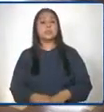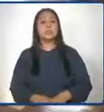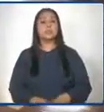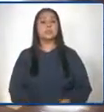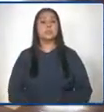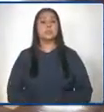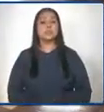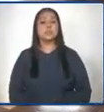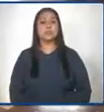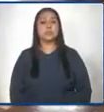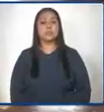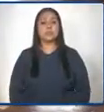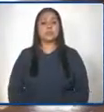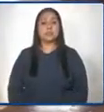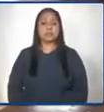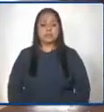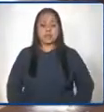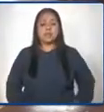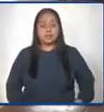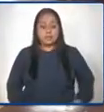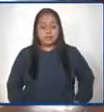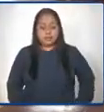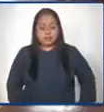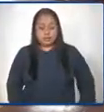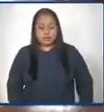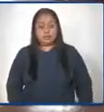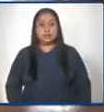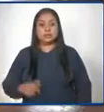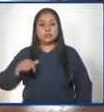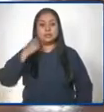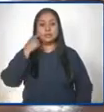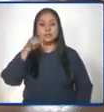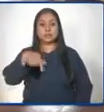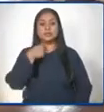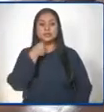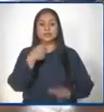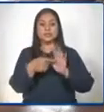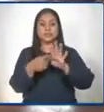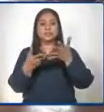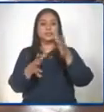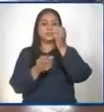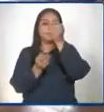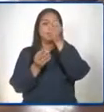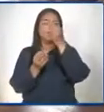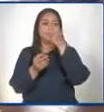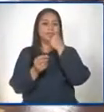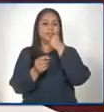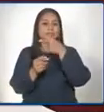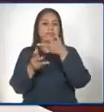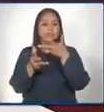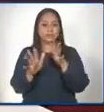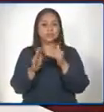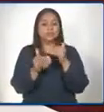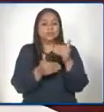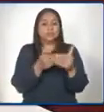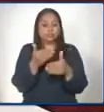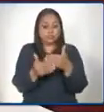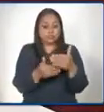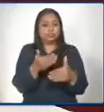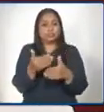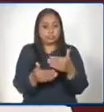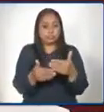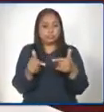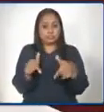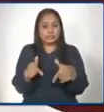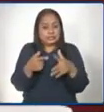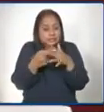La implementación de la tecnología en el aula, este es un, como les comentaba, es un proceso que se